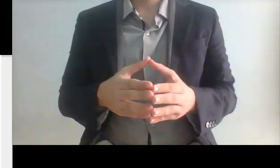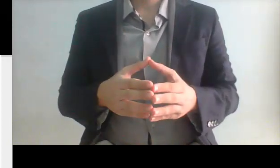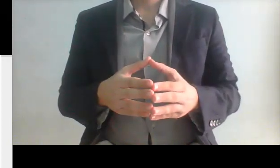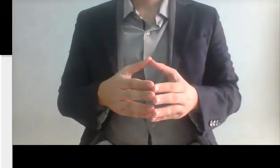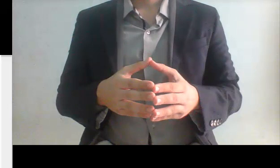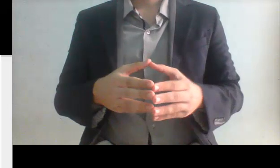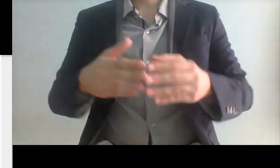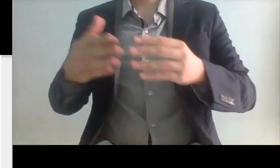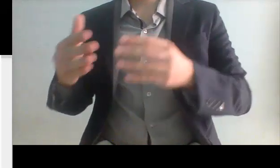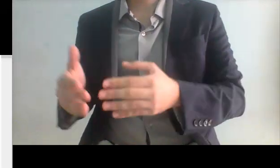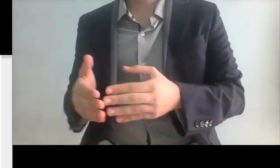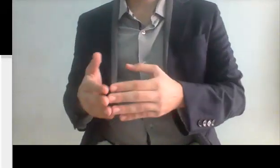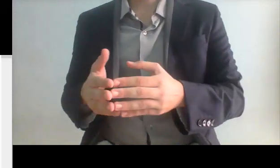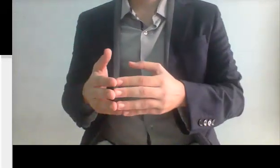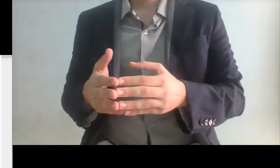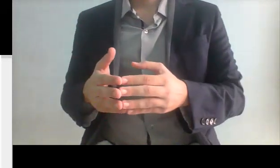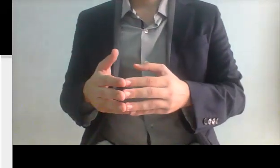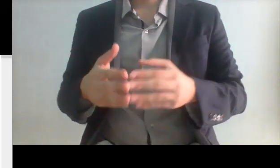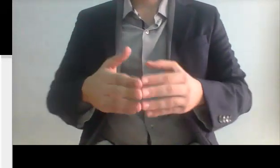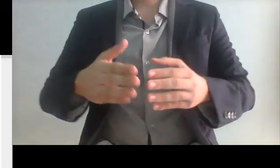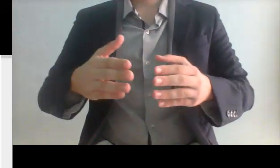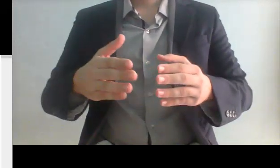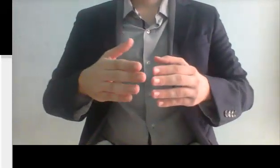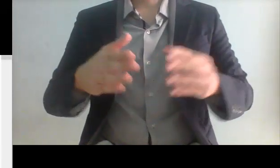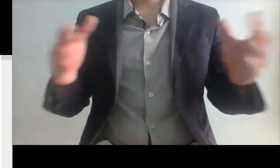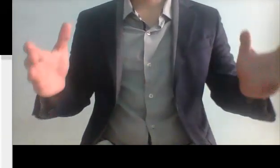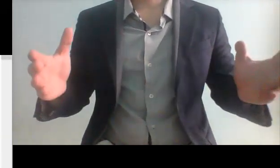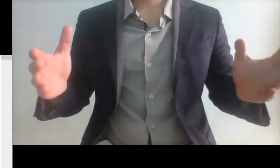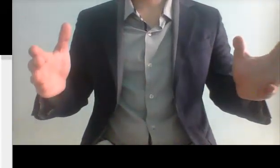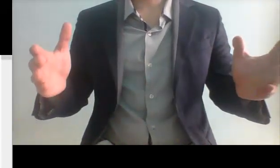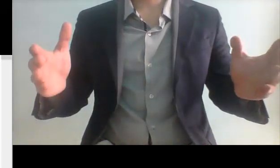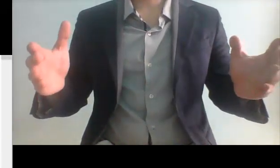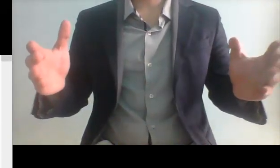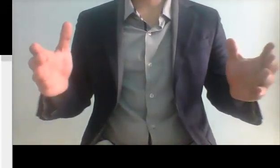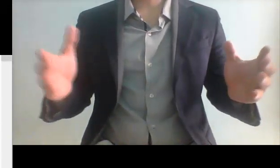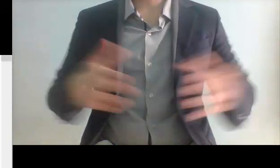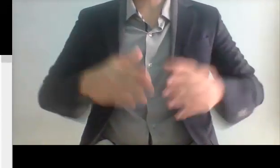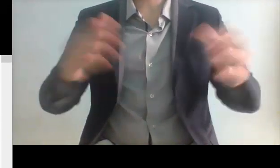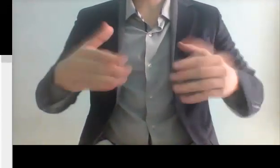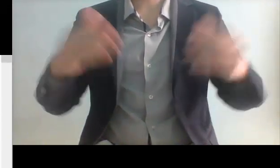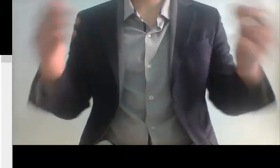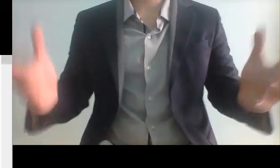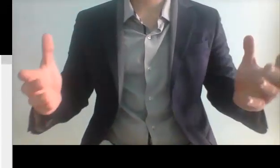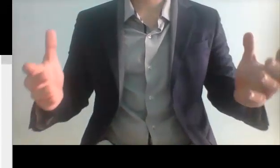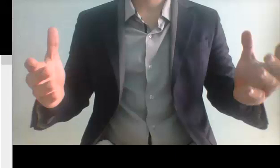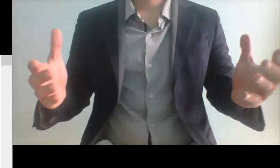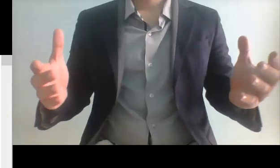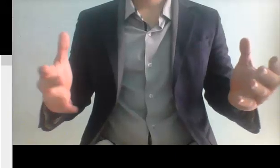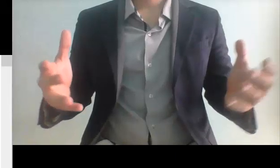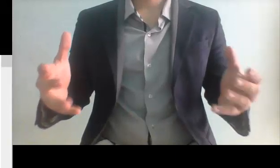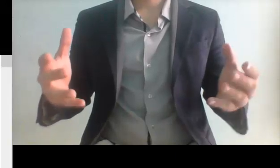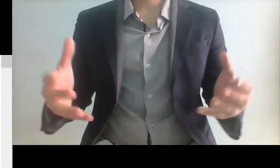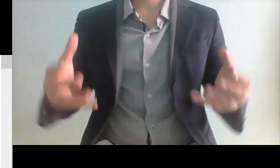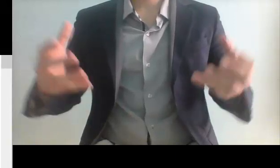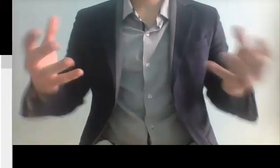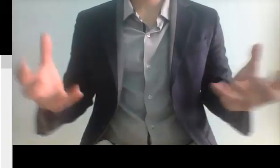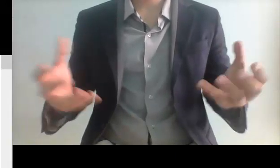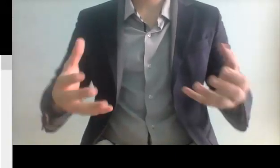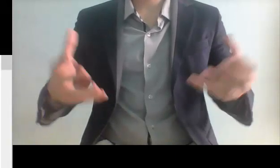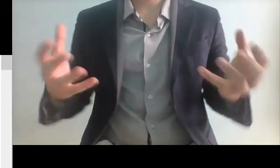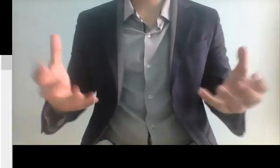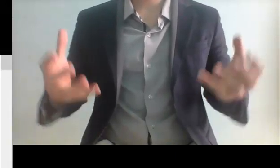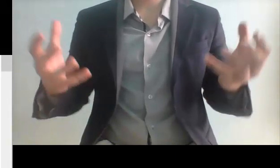con él porque me doy cuenta de que ellos no quieren ese cambio para nuestro país ellos fueron los primeros en poner una